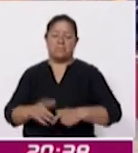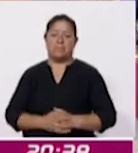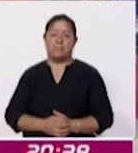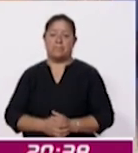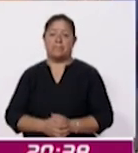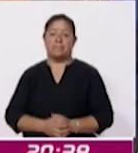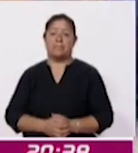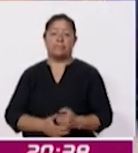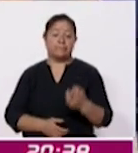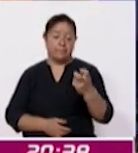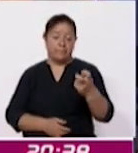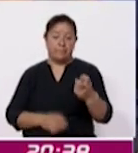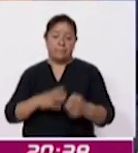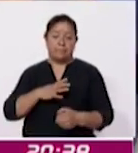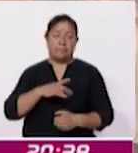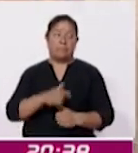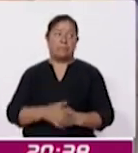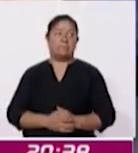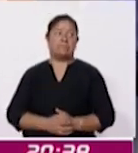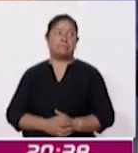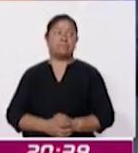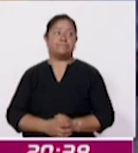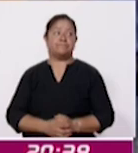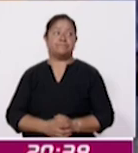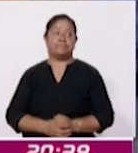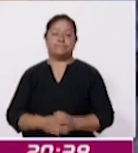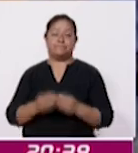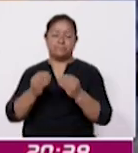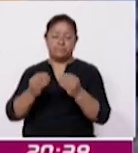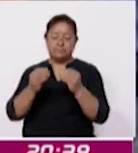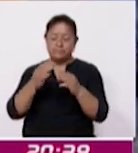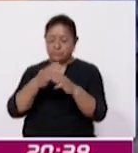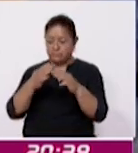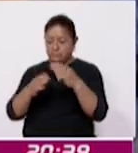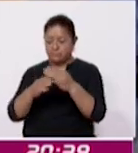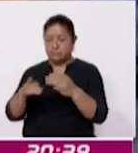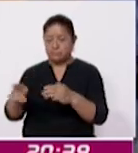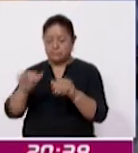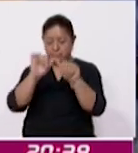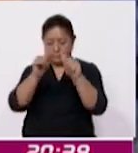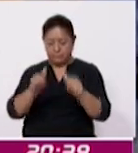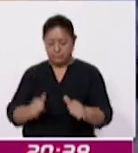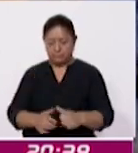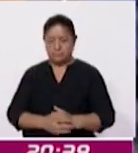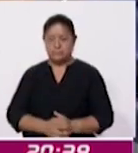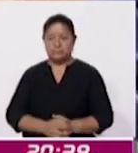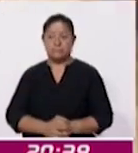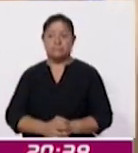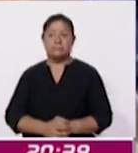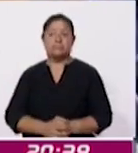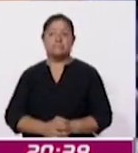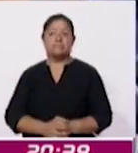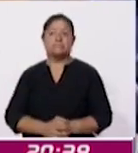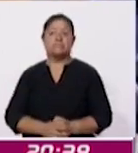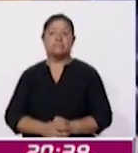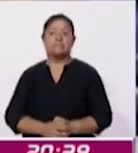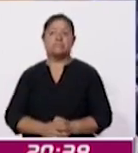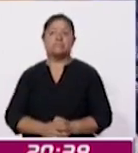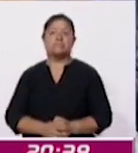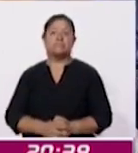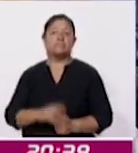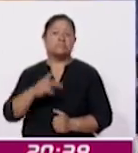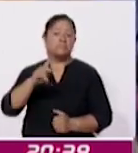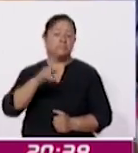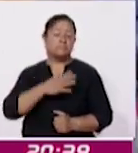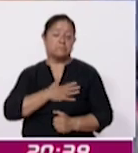mucho material arqueológico pero tenemos digamos